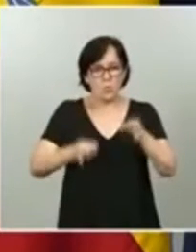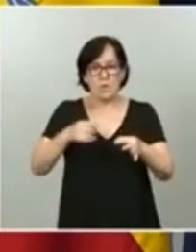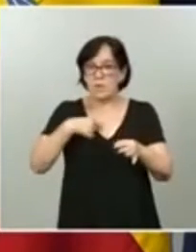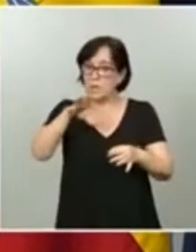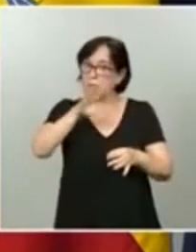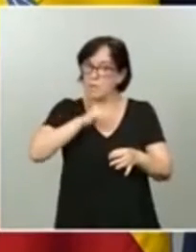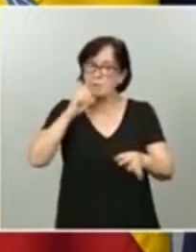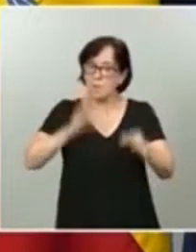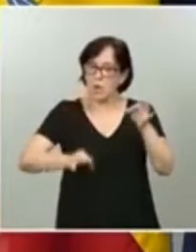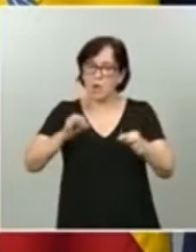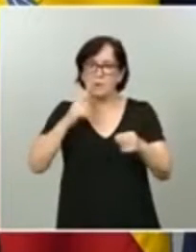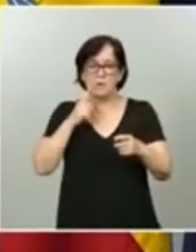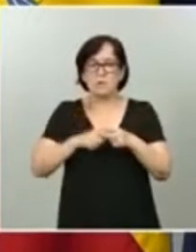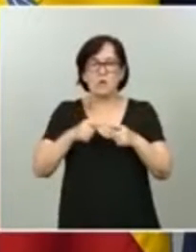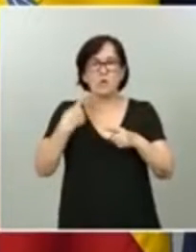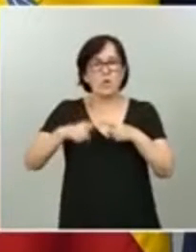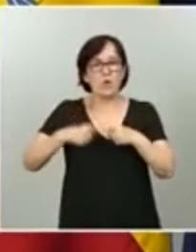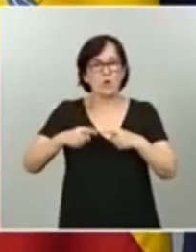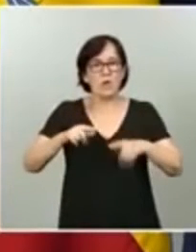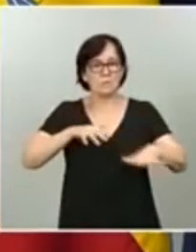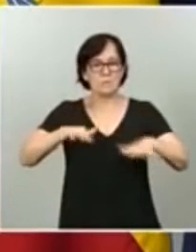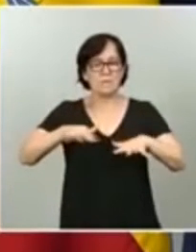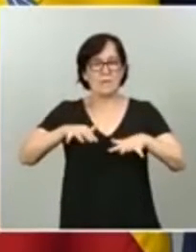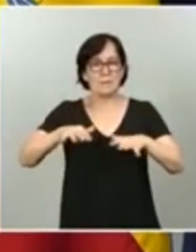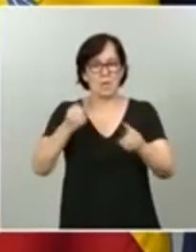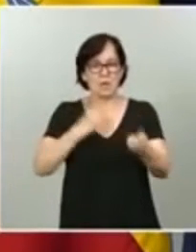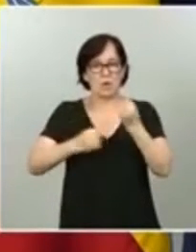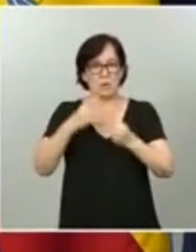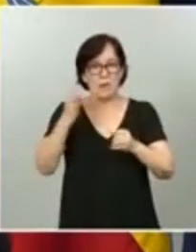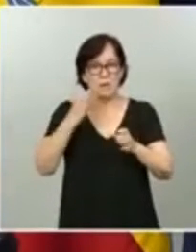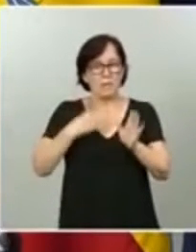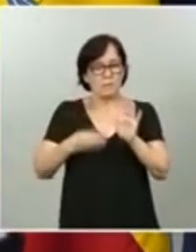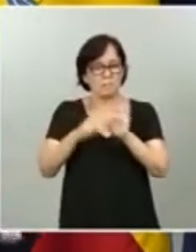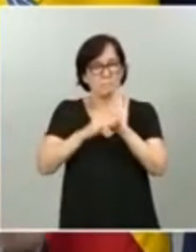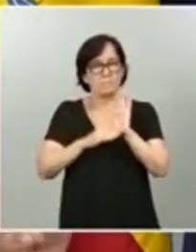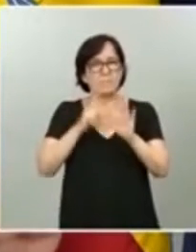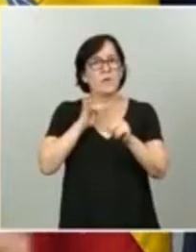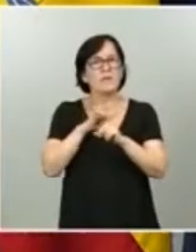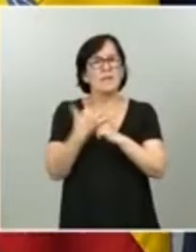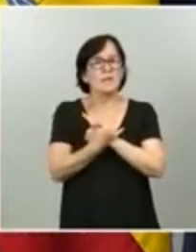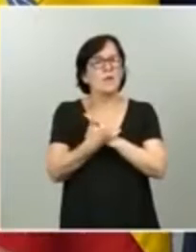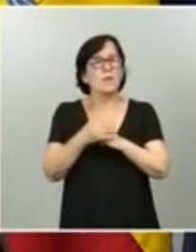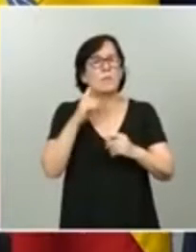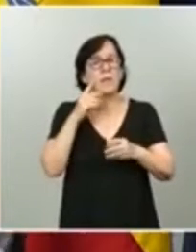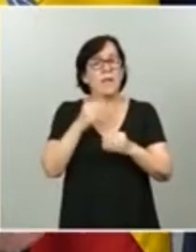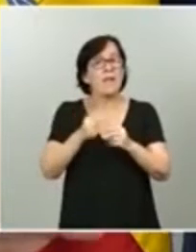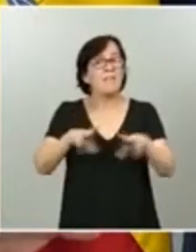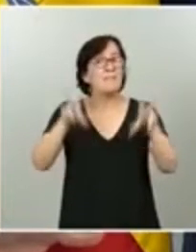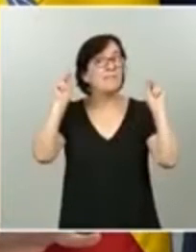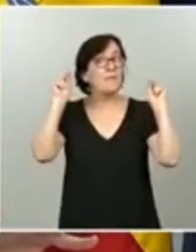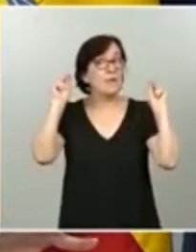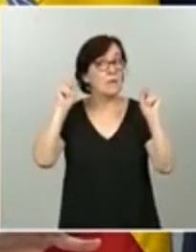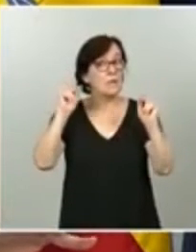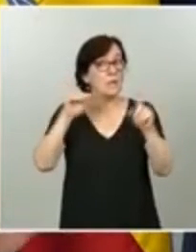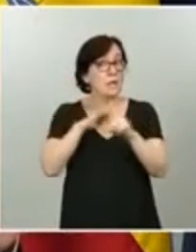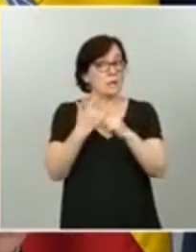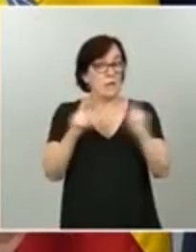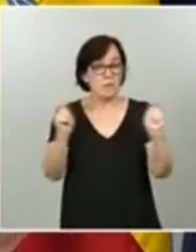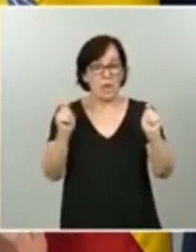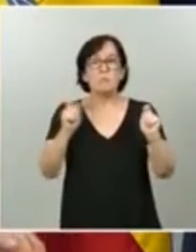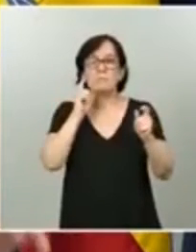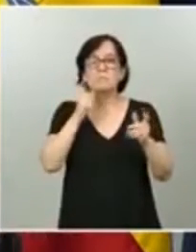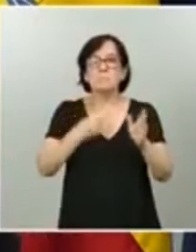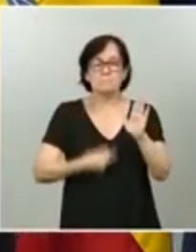dinamizador de la economía y que, por tanto, teníamos que tener previsto una situación para, en cuanto terminara, el estado de alarma. Y así se puso en disposición